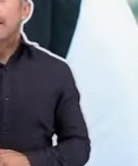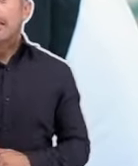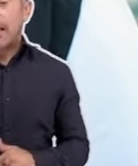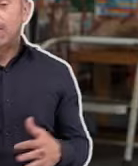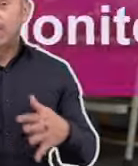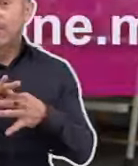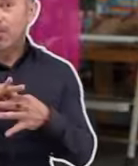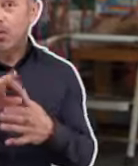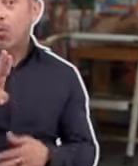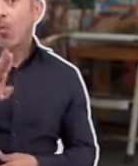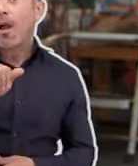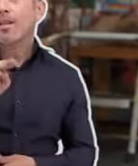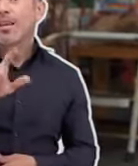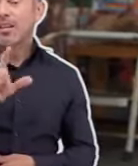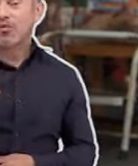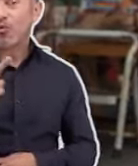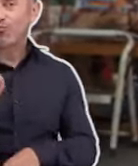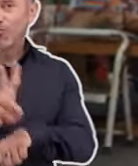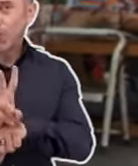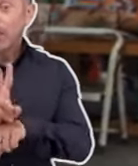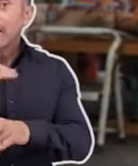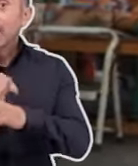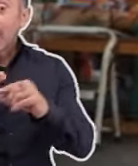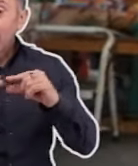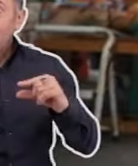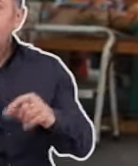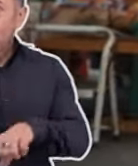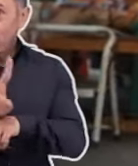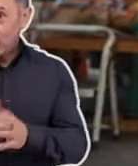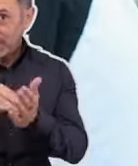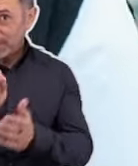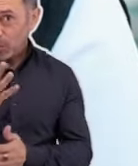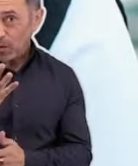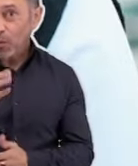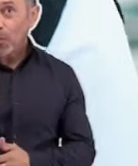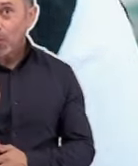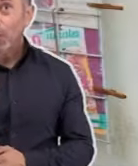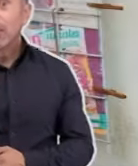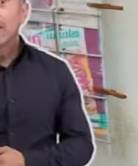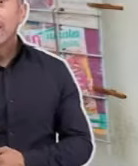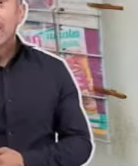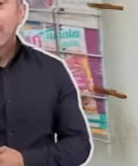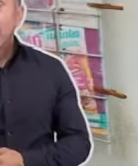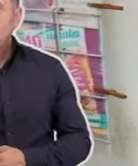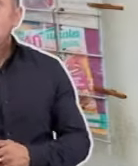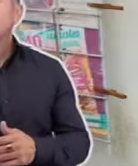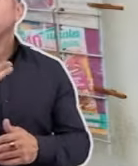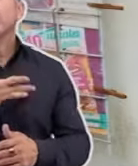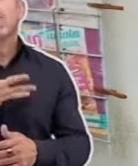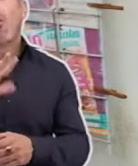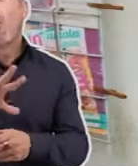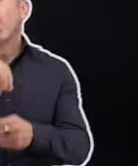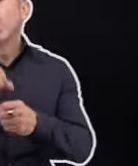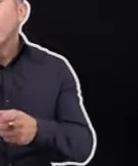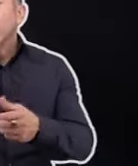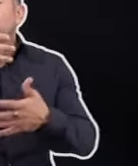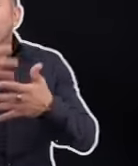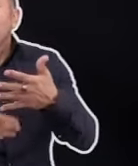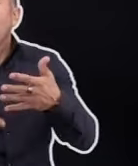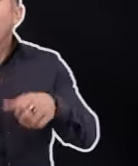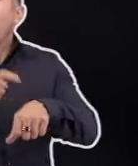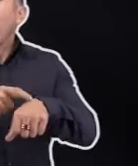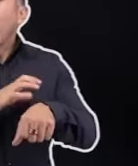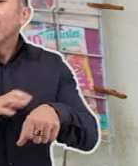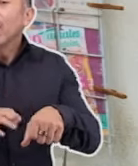autónoma de nuevo león en monitoreo 2024.ine.mx está todo el tiempo que se habla de las candidaturas cómo se